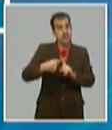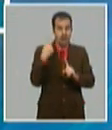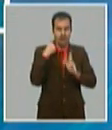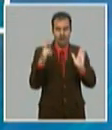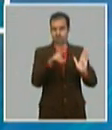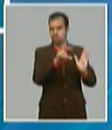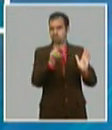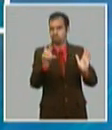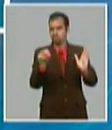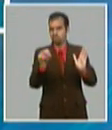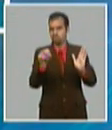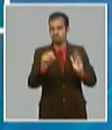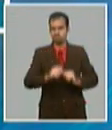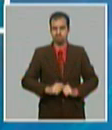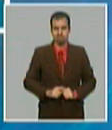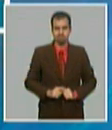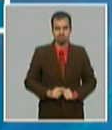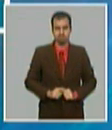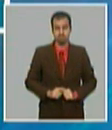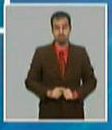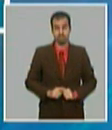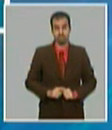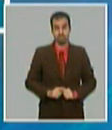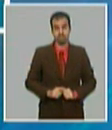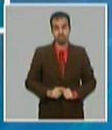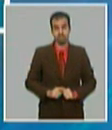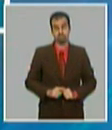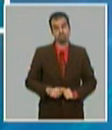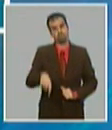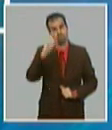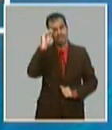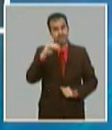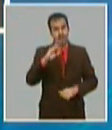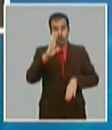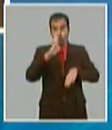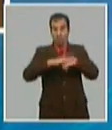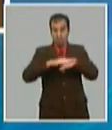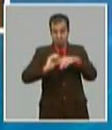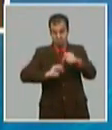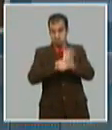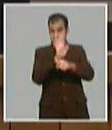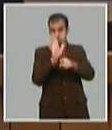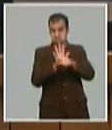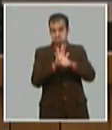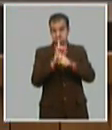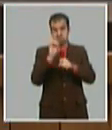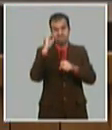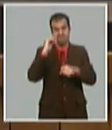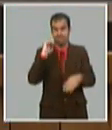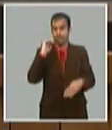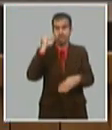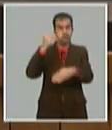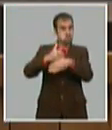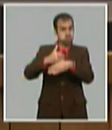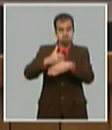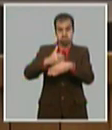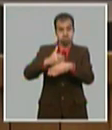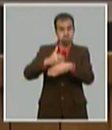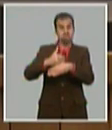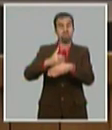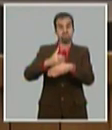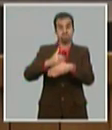Sin embargo, producto de la pandemia y las cuestiones conocidas de cierre de fronteras, a medida que hemos tenido que